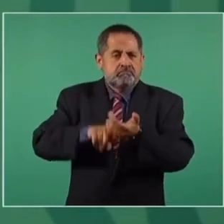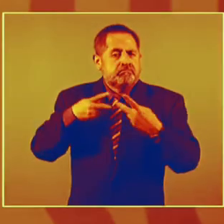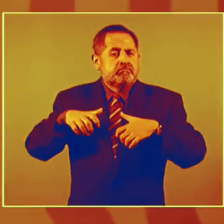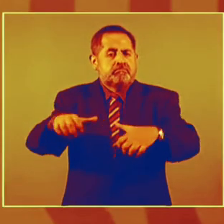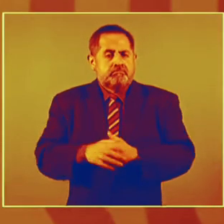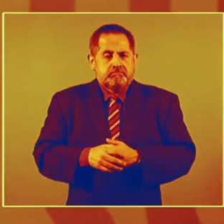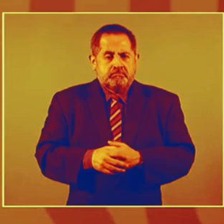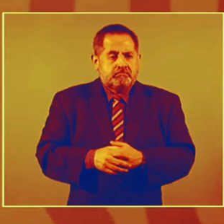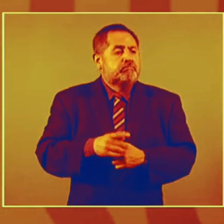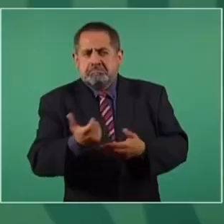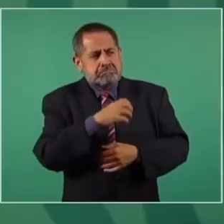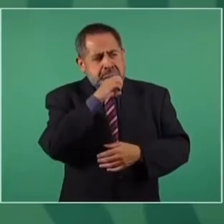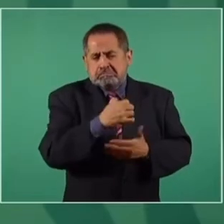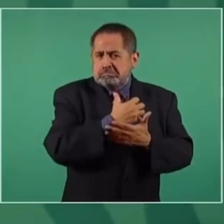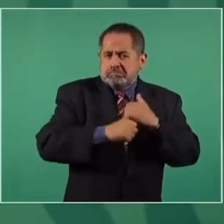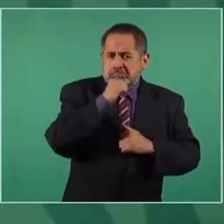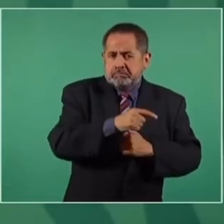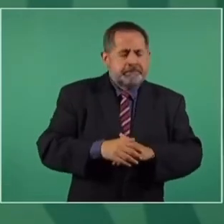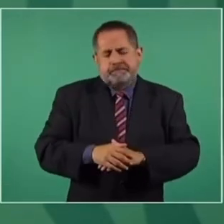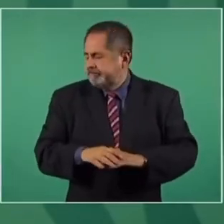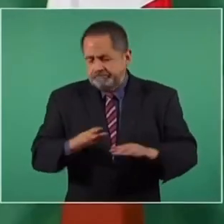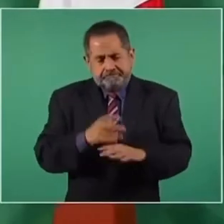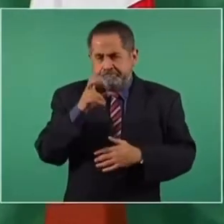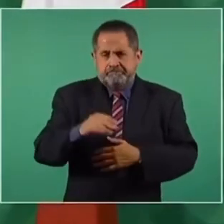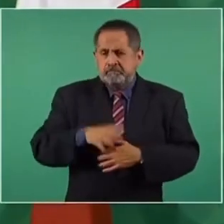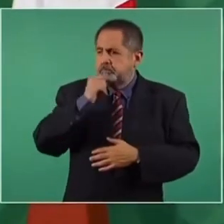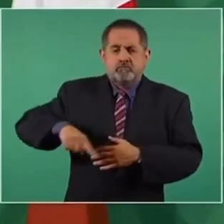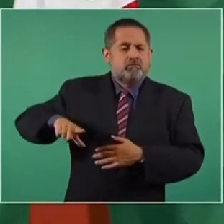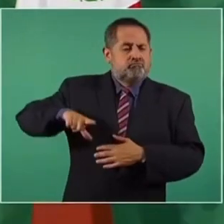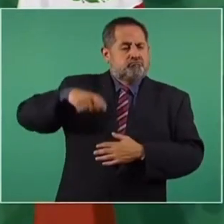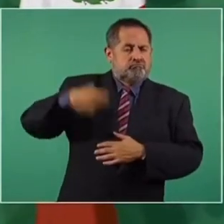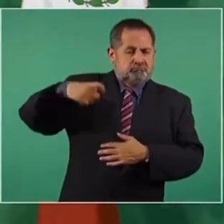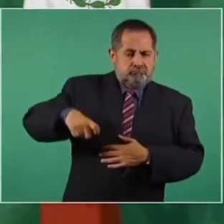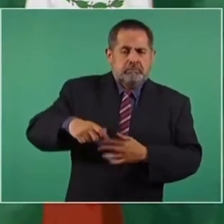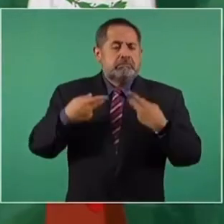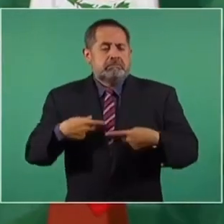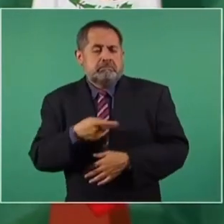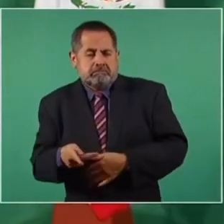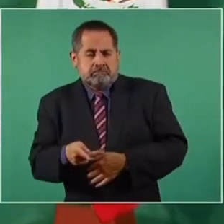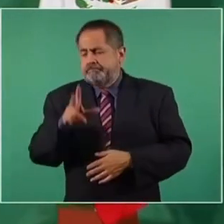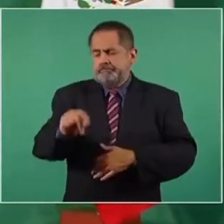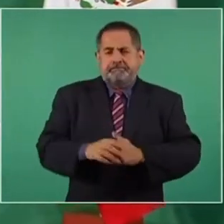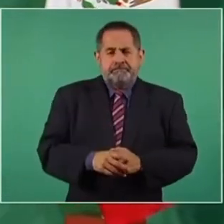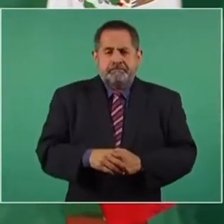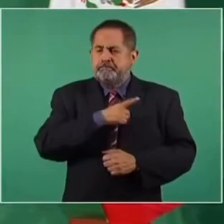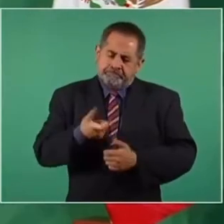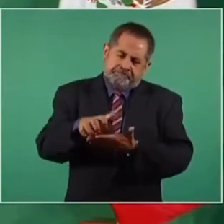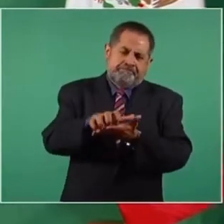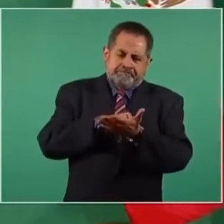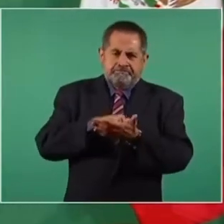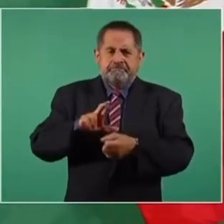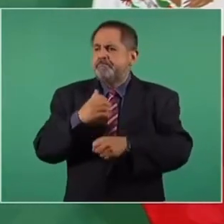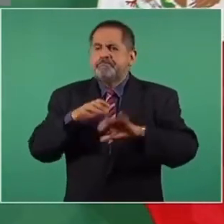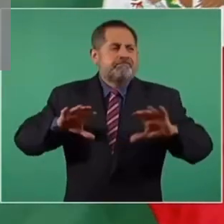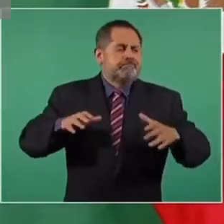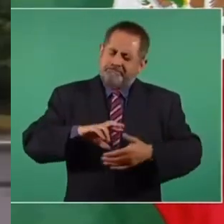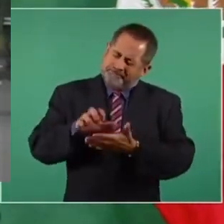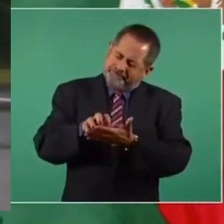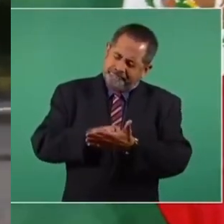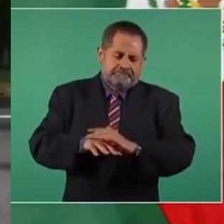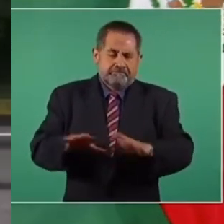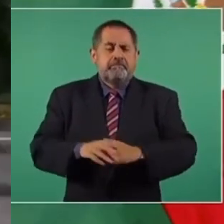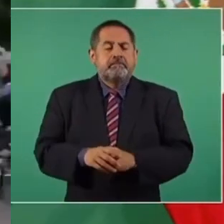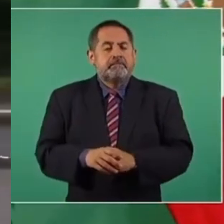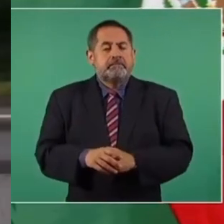es decir, menos plurinominales. No puede haber gobierno rico con pueblo pobre, tiene que haber austeridad republicana. Y lo